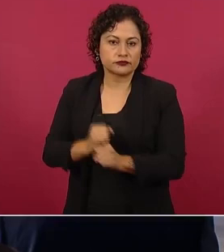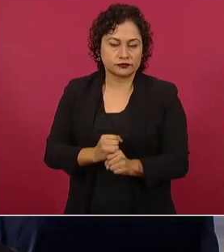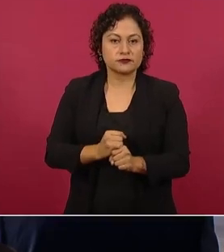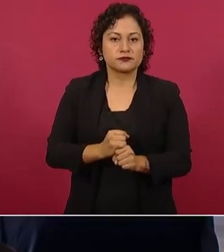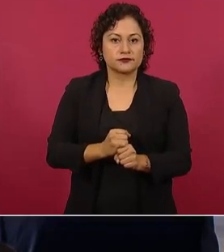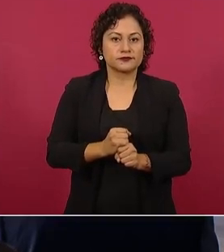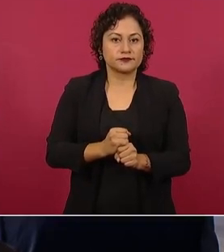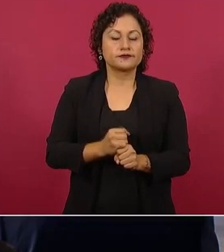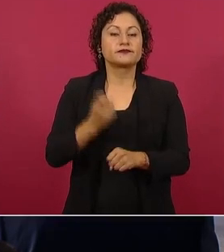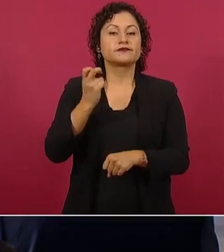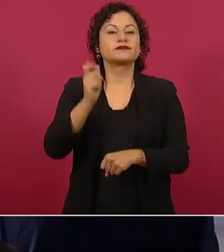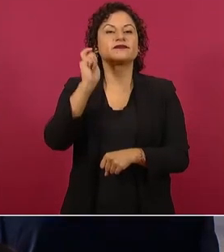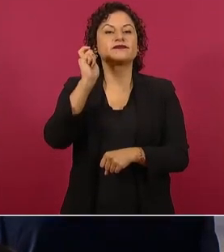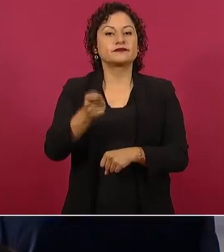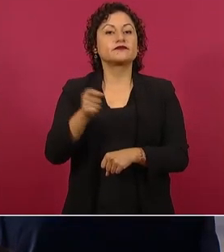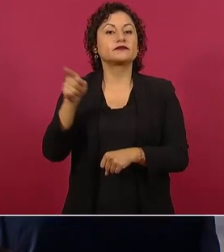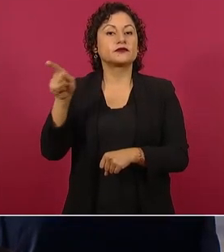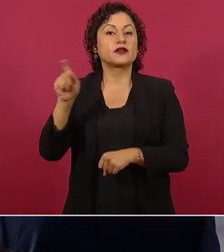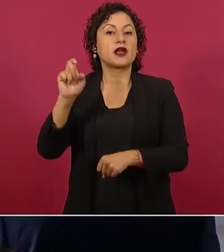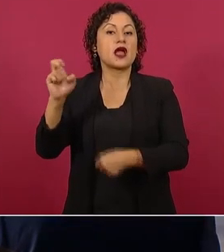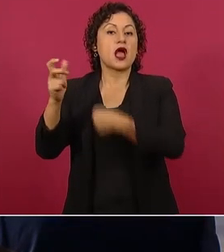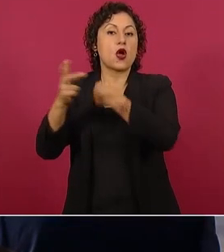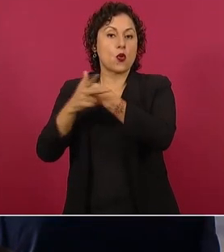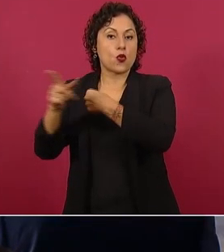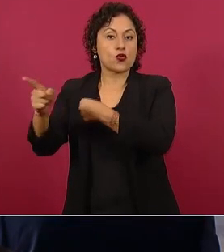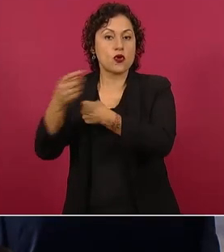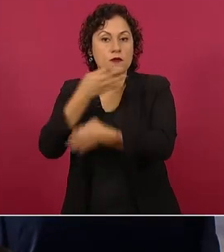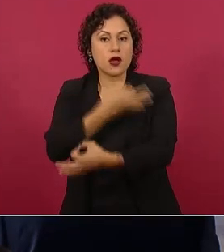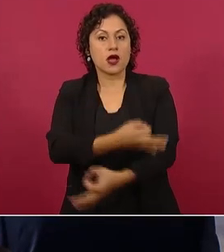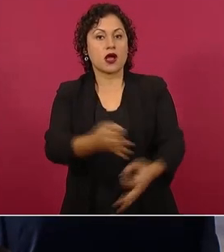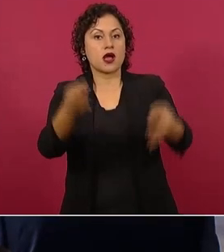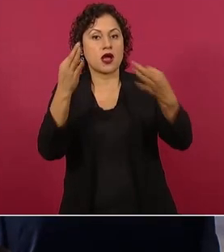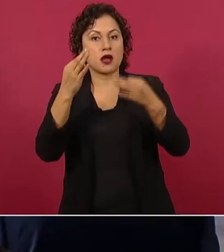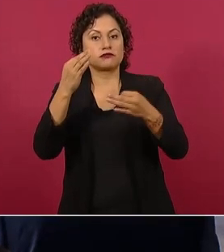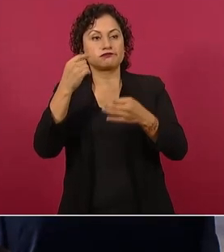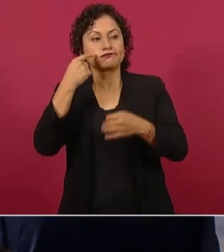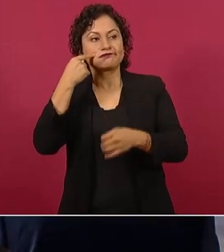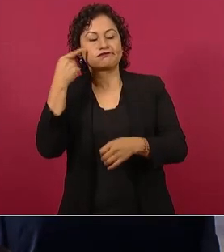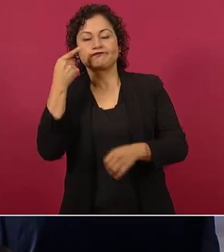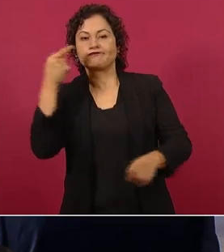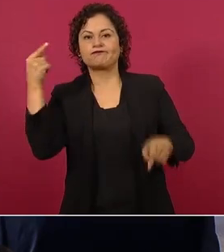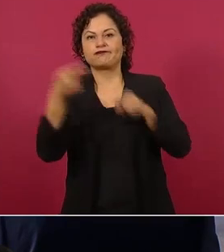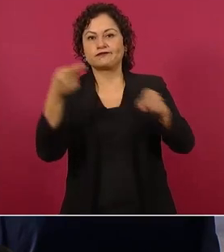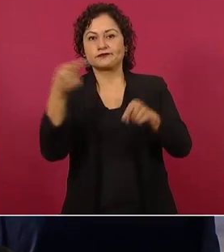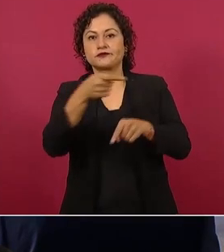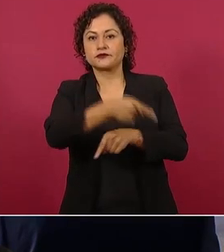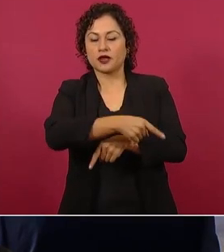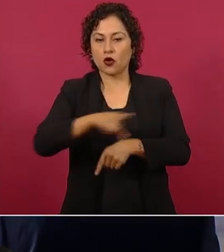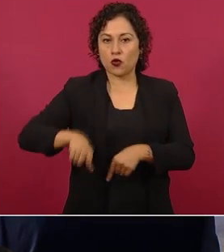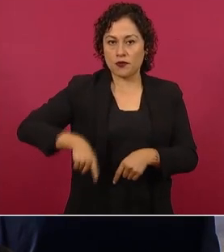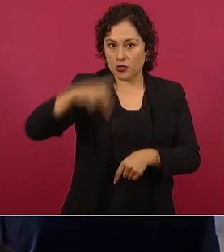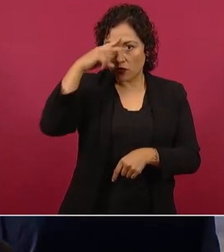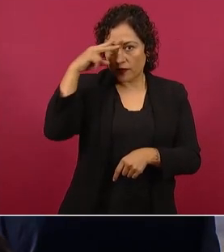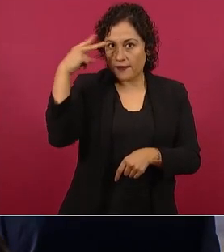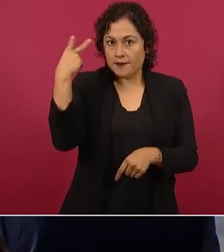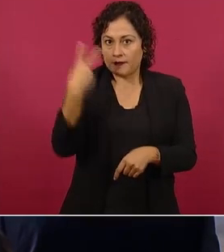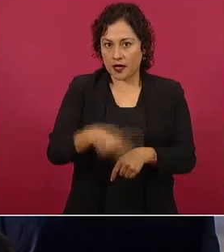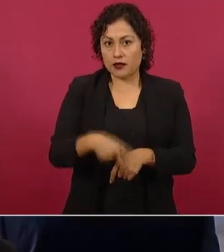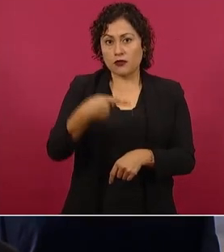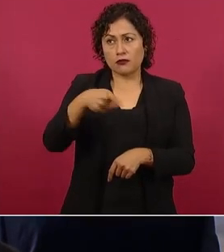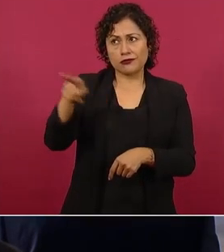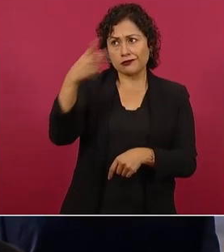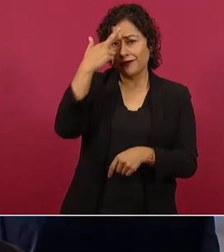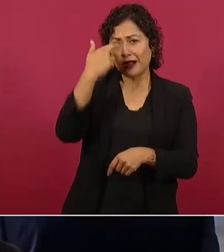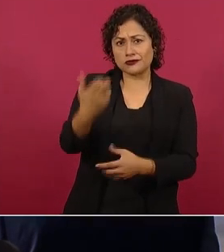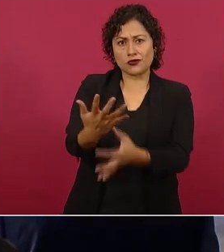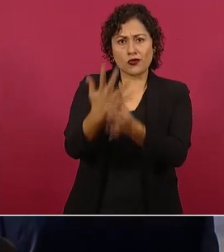calificó al gobierno de México y criticó de manera infundada, porque no